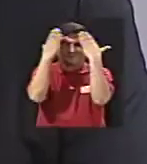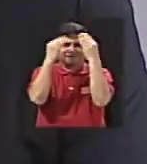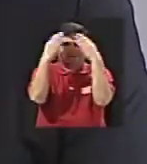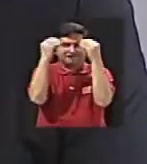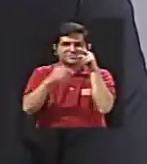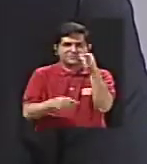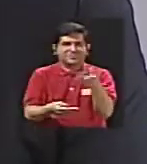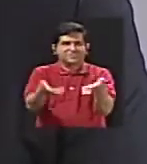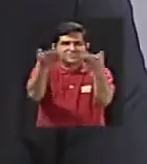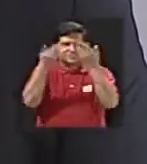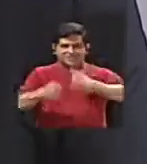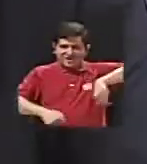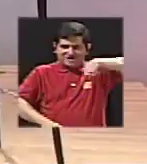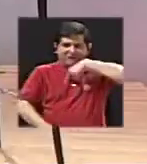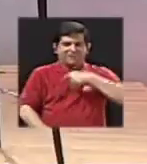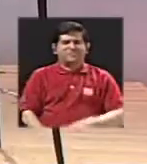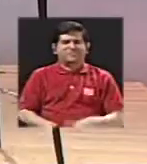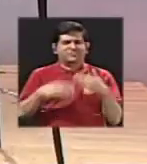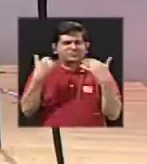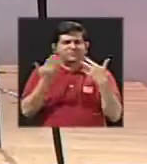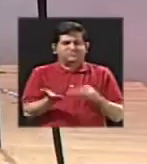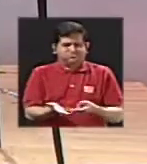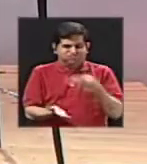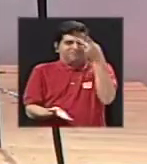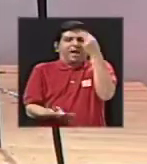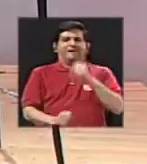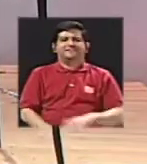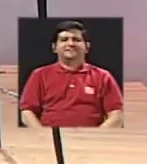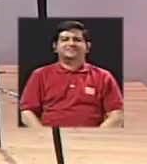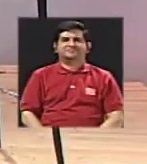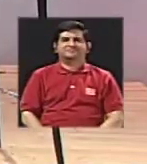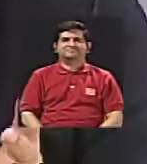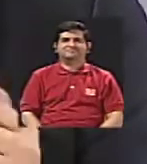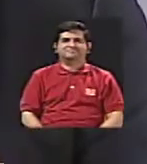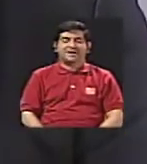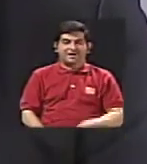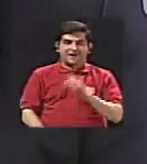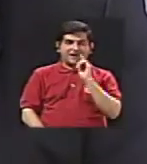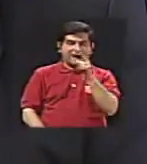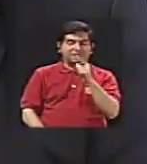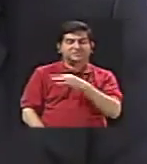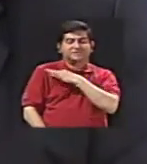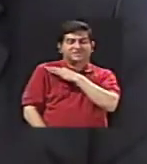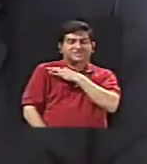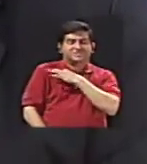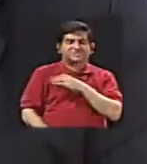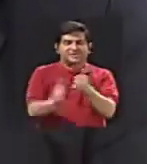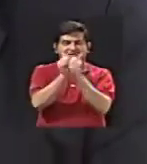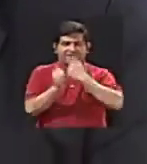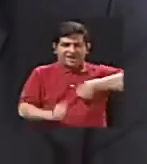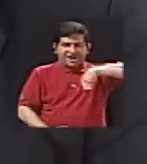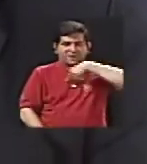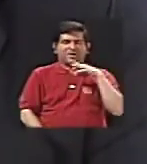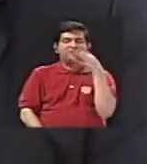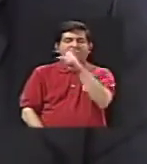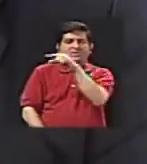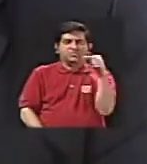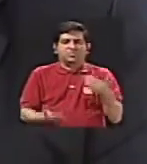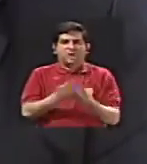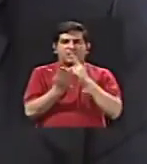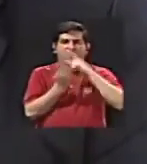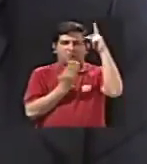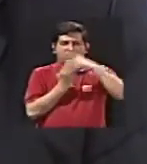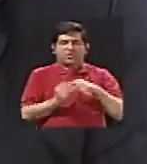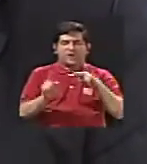que nos ha dado que ha sido de muchísima utilidad y a ustedes los invito a que nos acompañe la otra semana en un nuevo